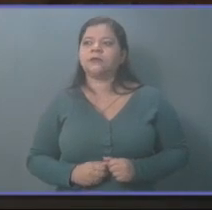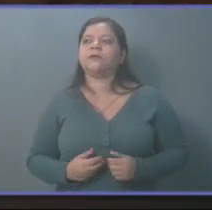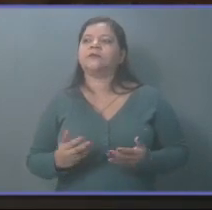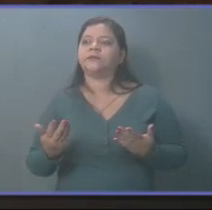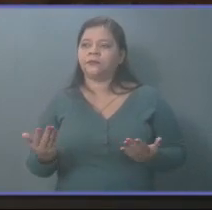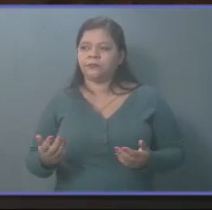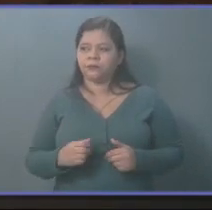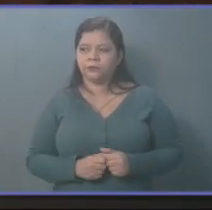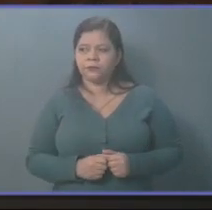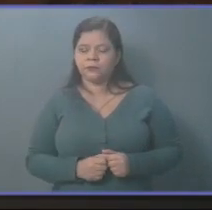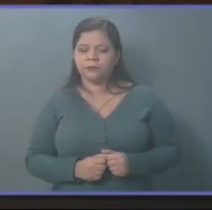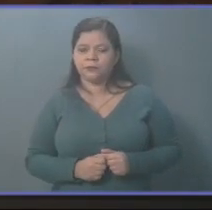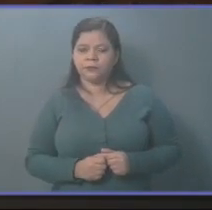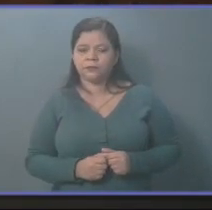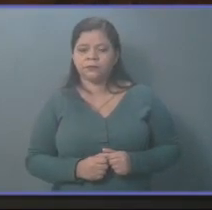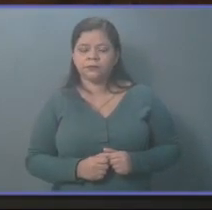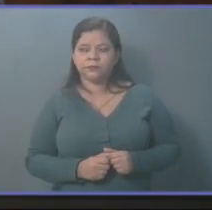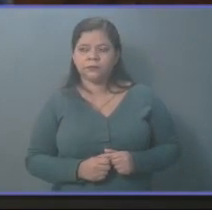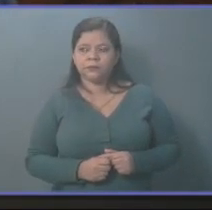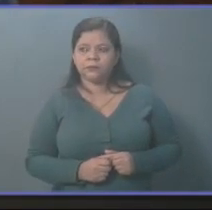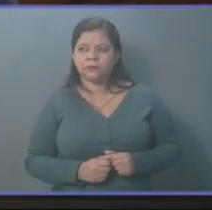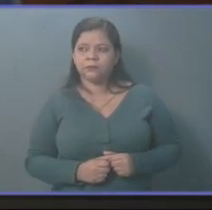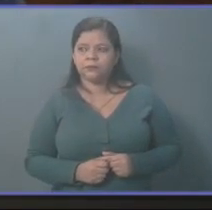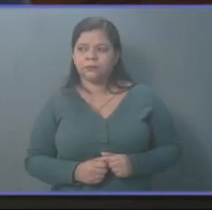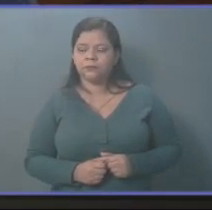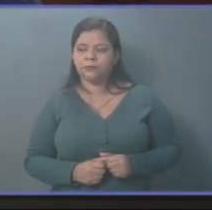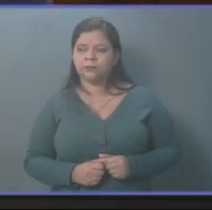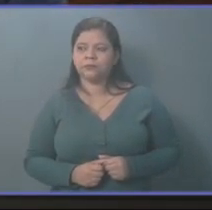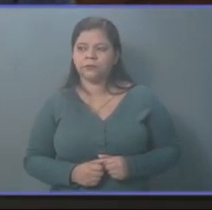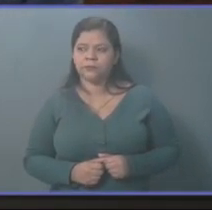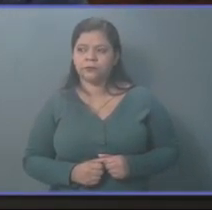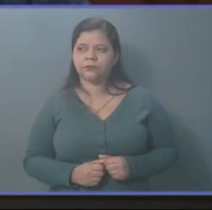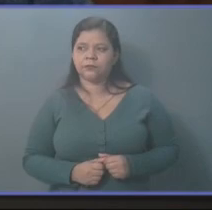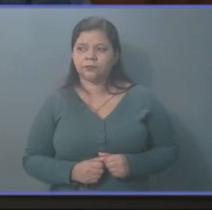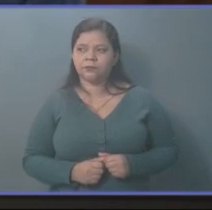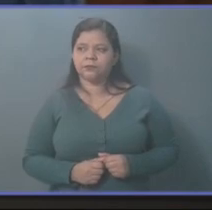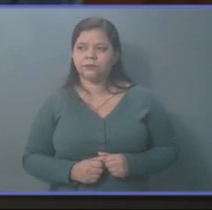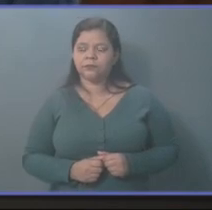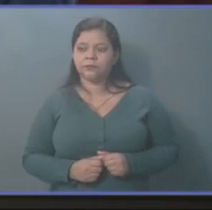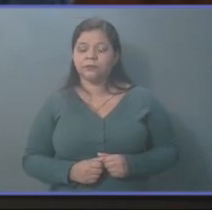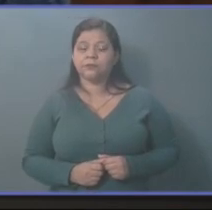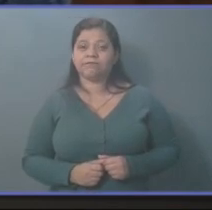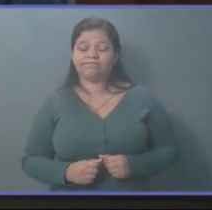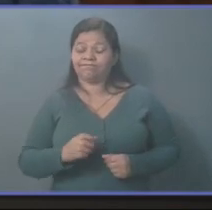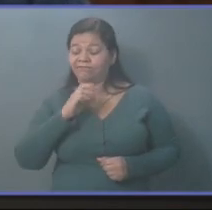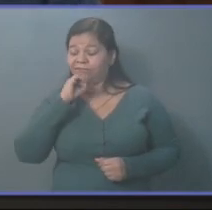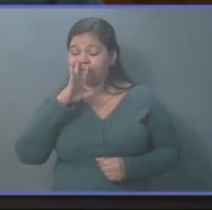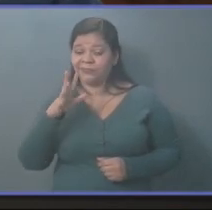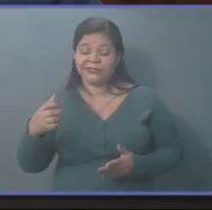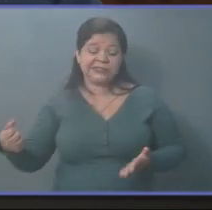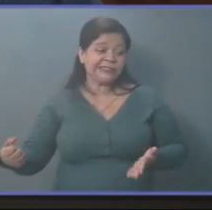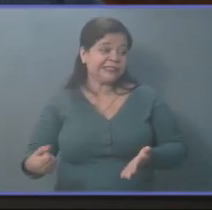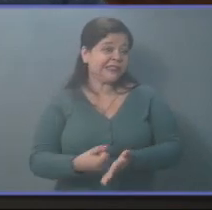lamentar